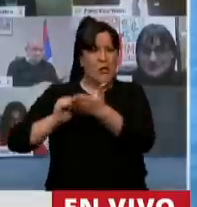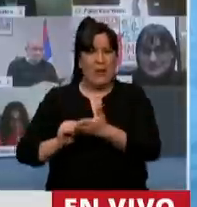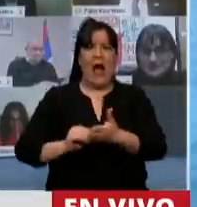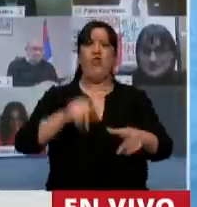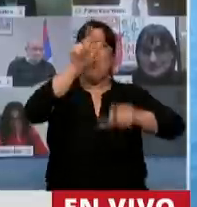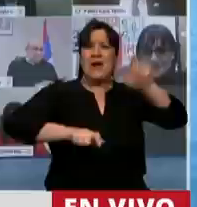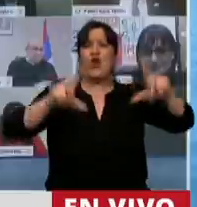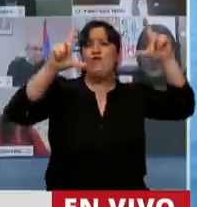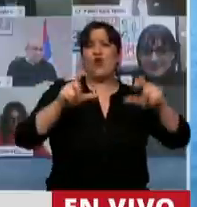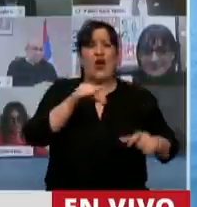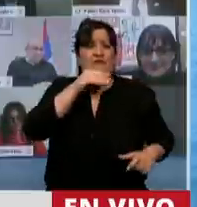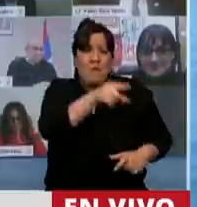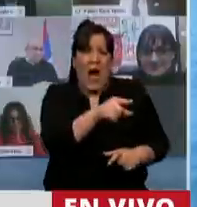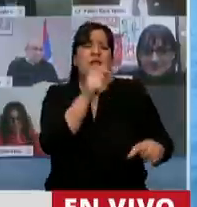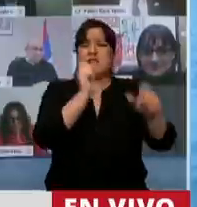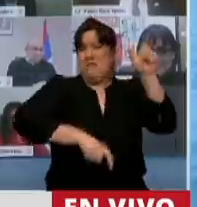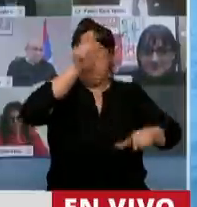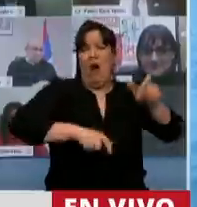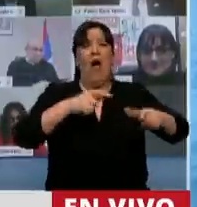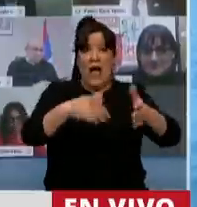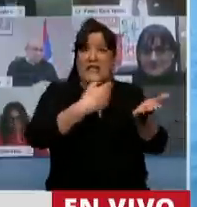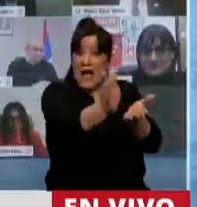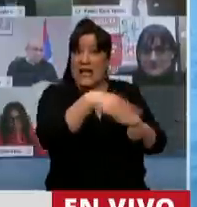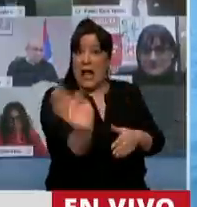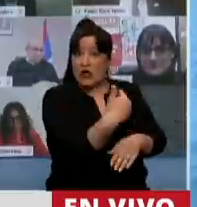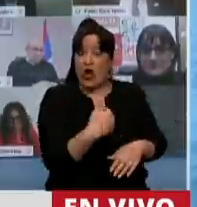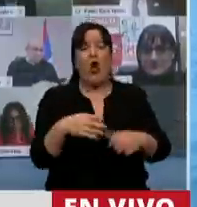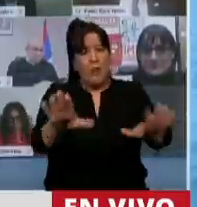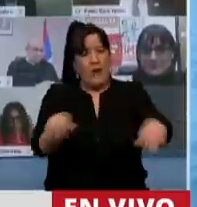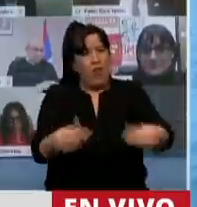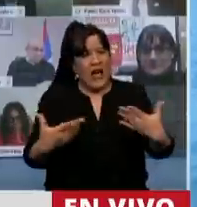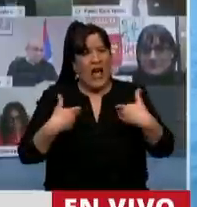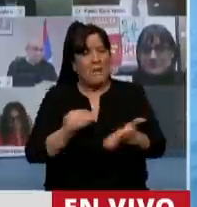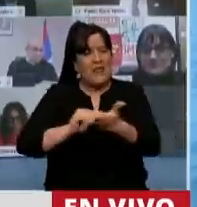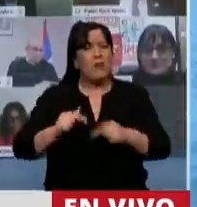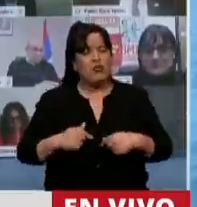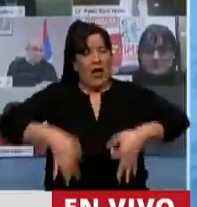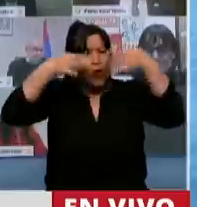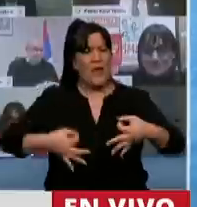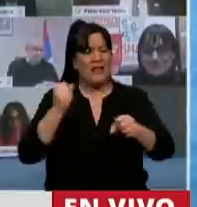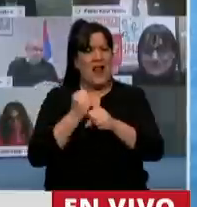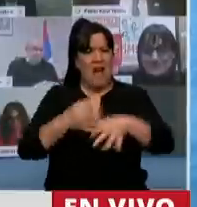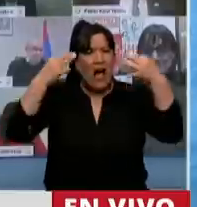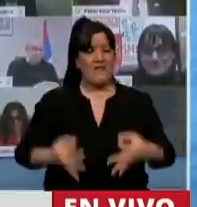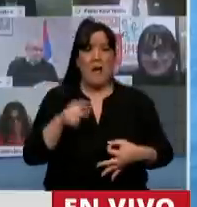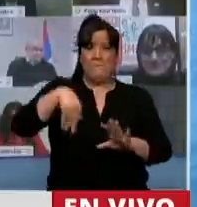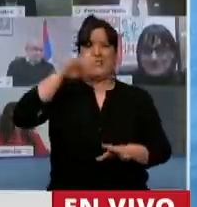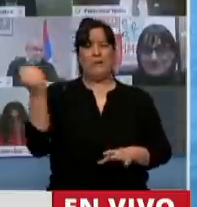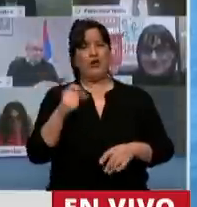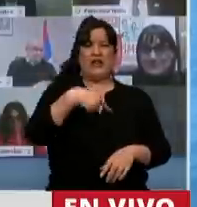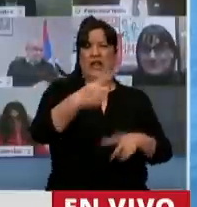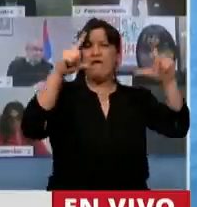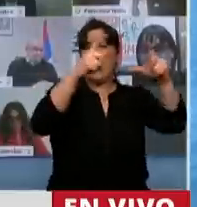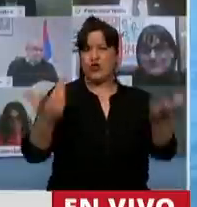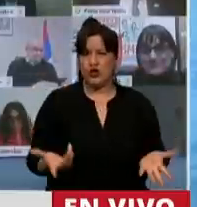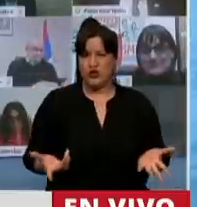fotógrafos de masa, cantidad de gente, saquen a todos y dejen trabajar a los diputados como corresponde. ¿Qué es más importante?